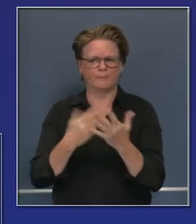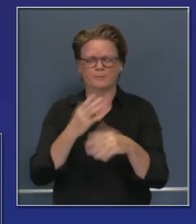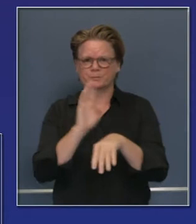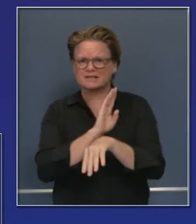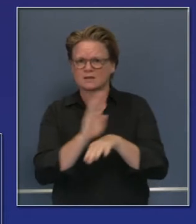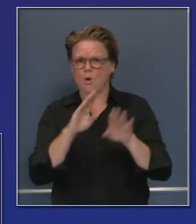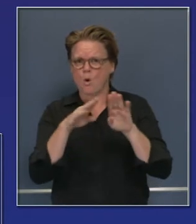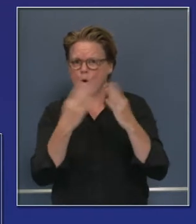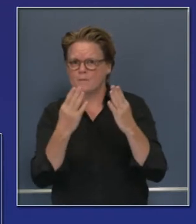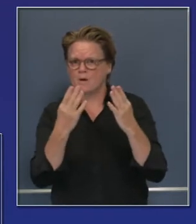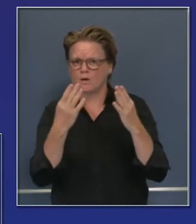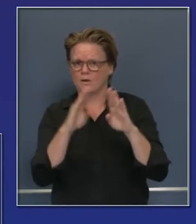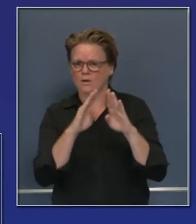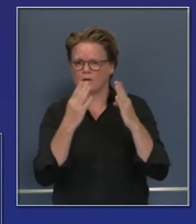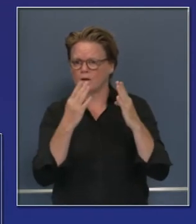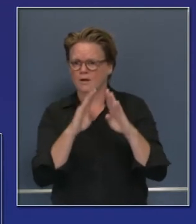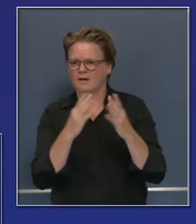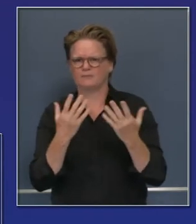presencial